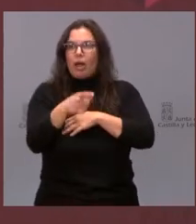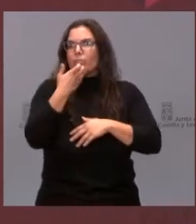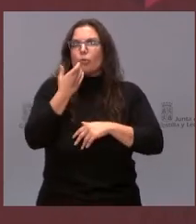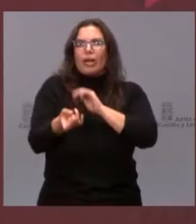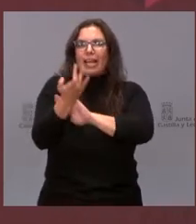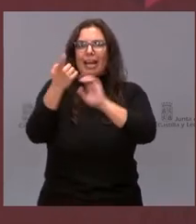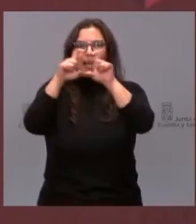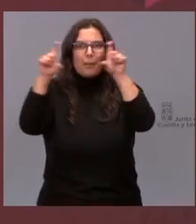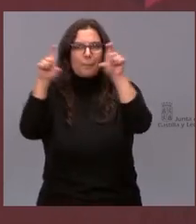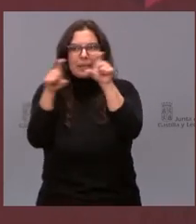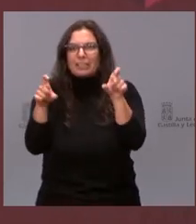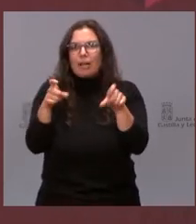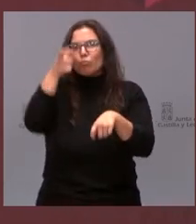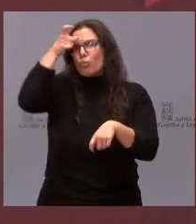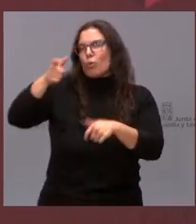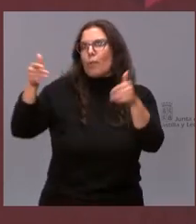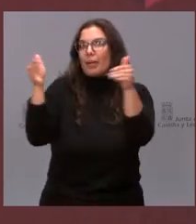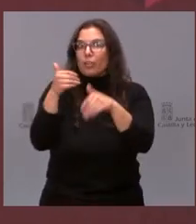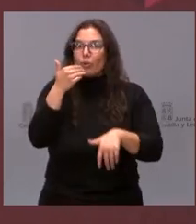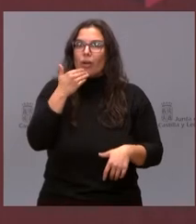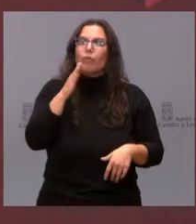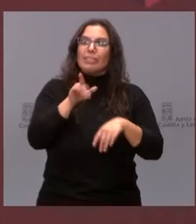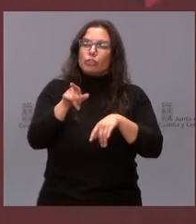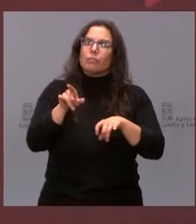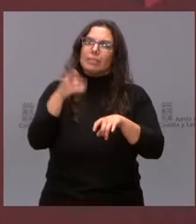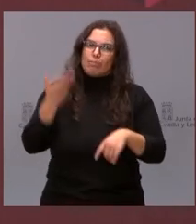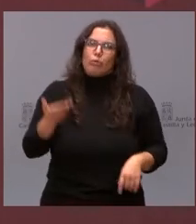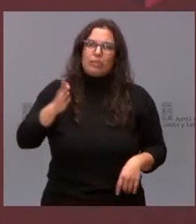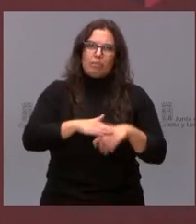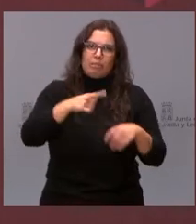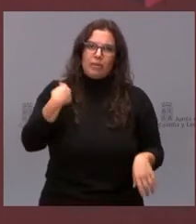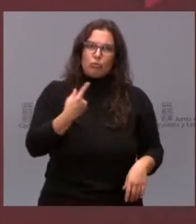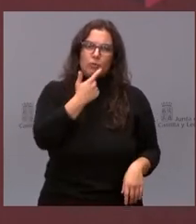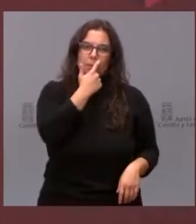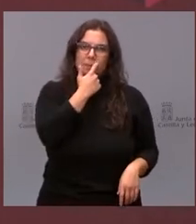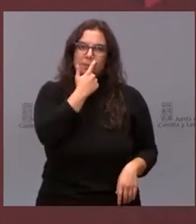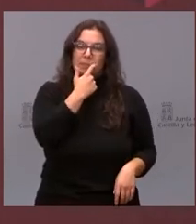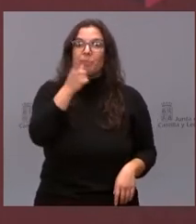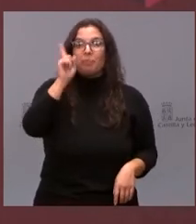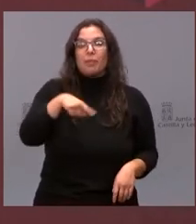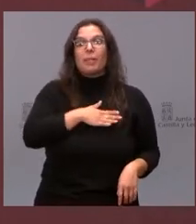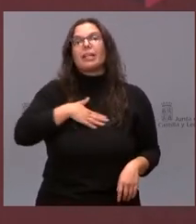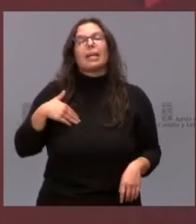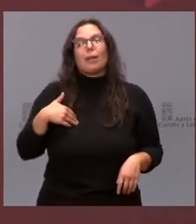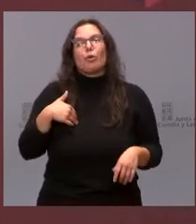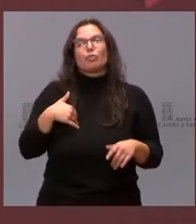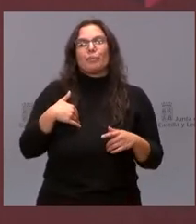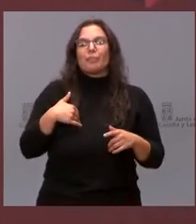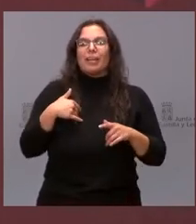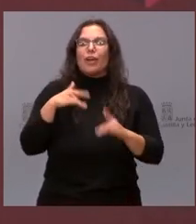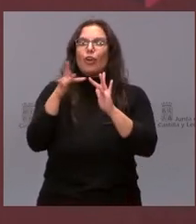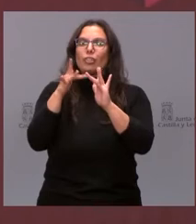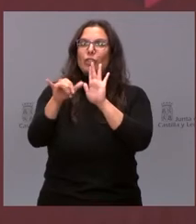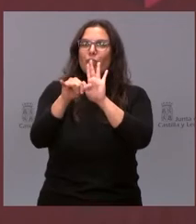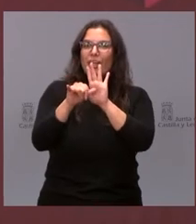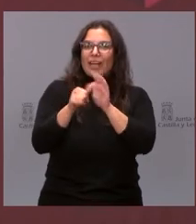en un pequeño municipio, para nosotros es especialmente importante. Queremos también ganar en cercanía gracias a las nuevas